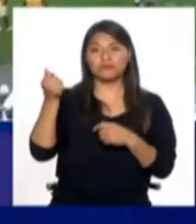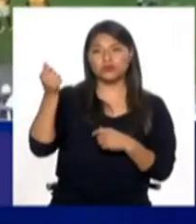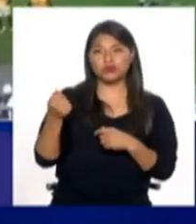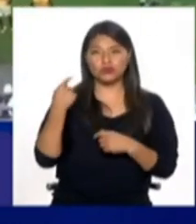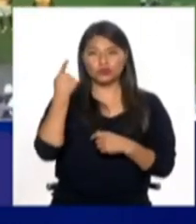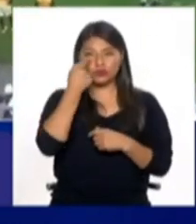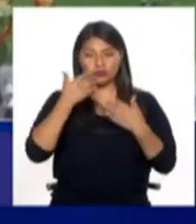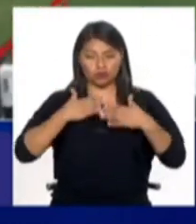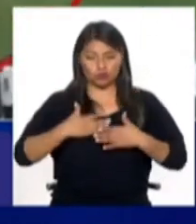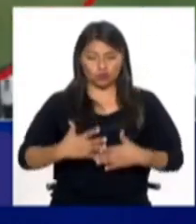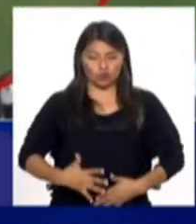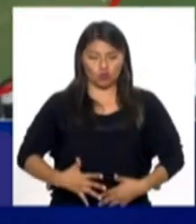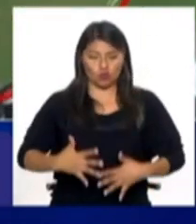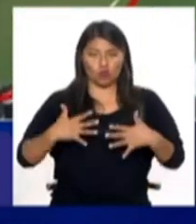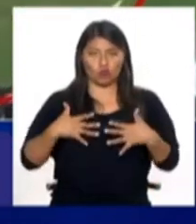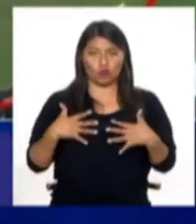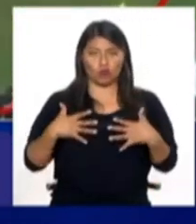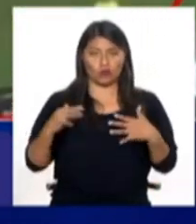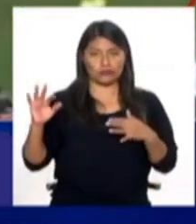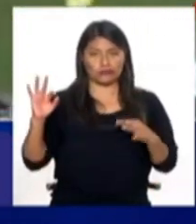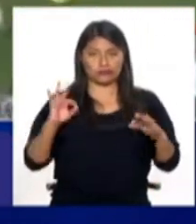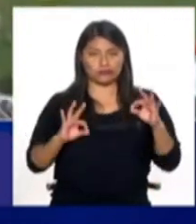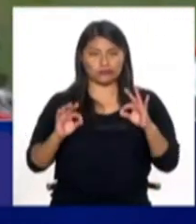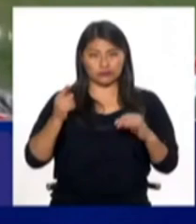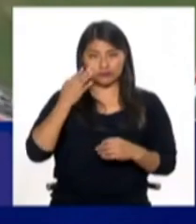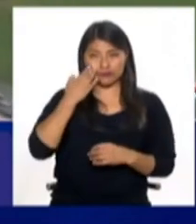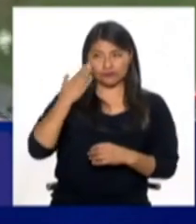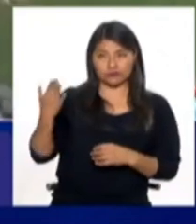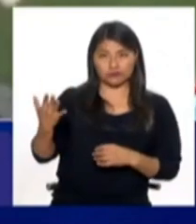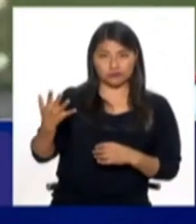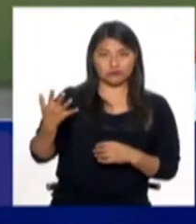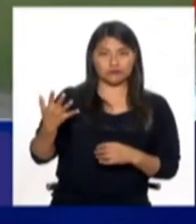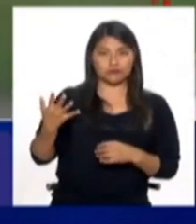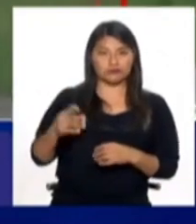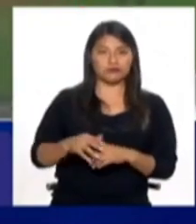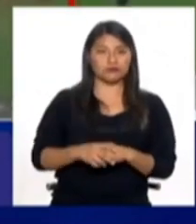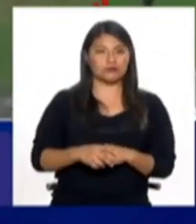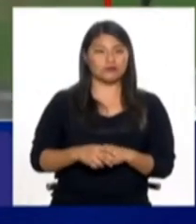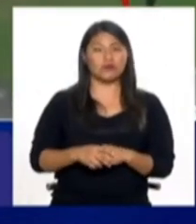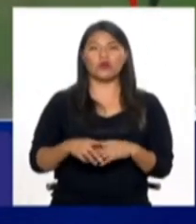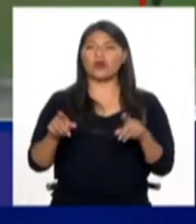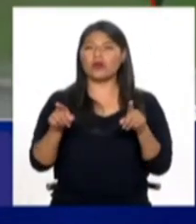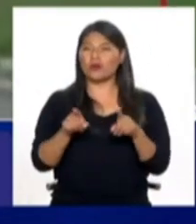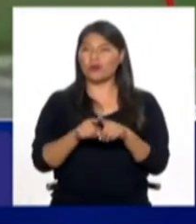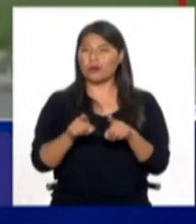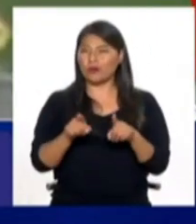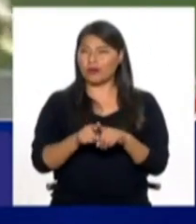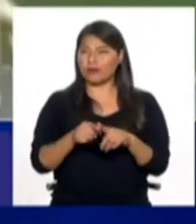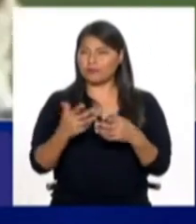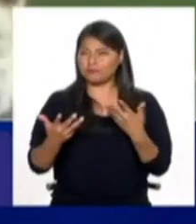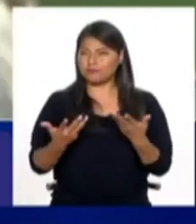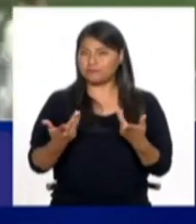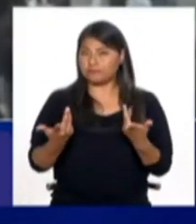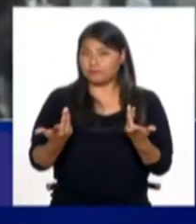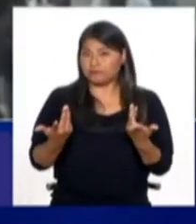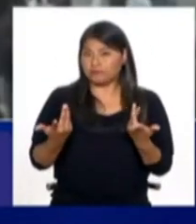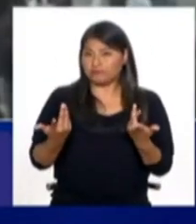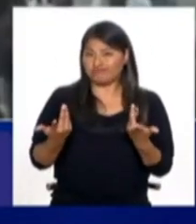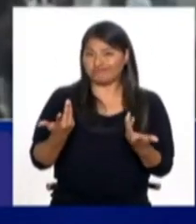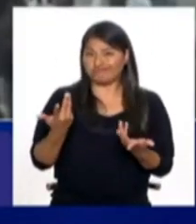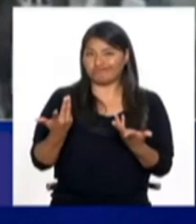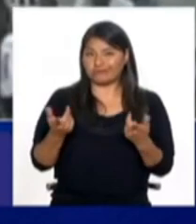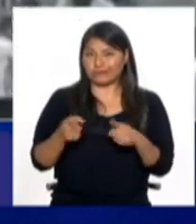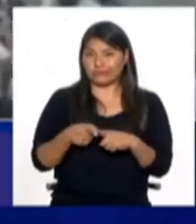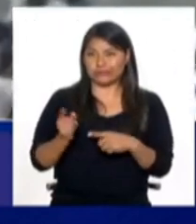justamente signos que obviamente interpretan o se interpretan como de alguna manera